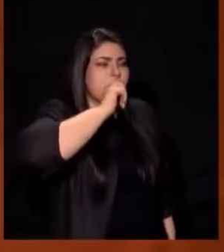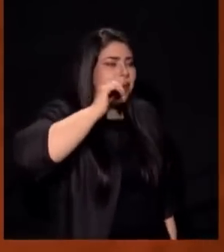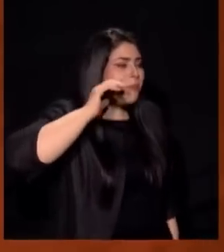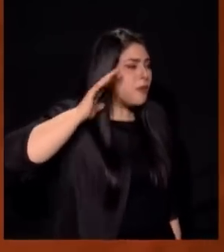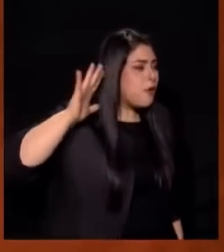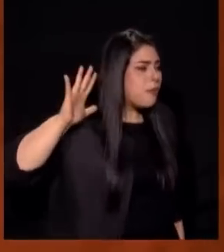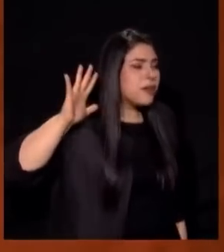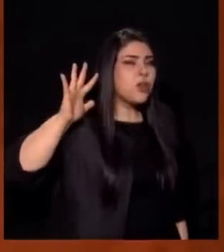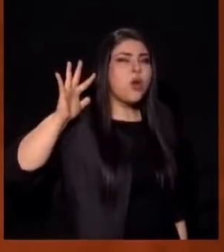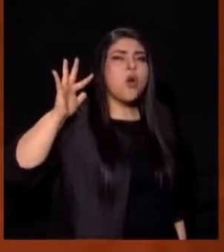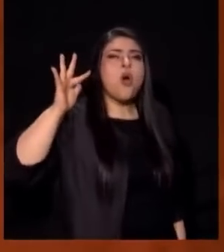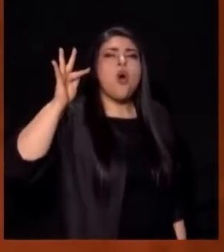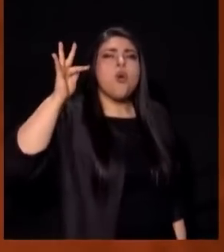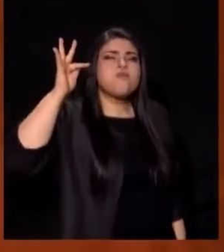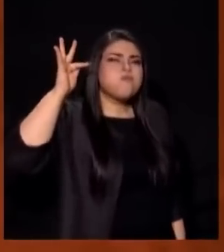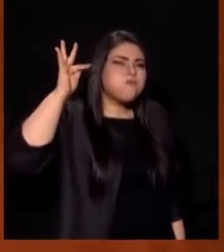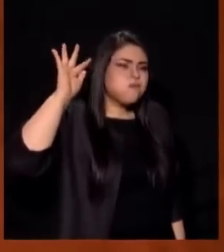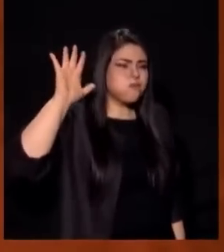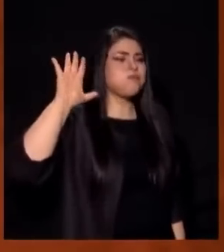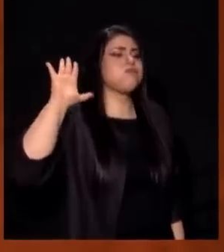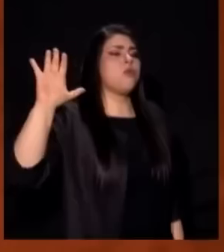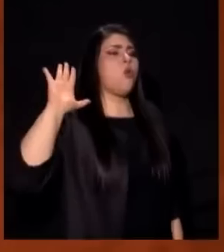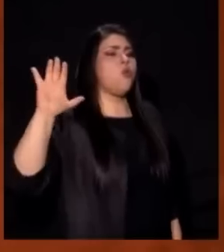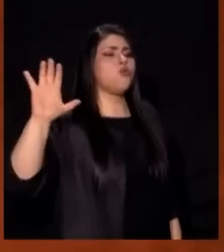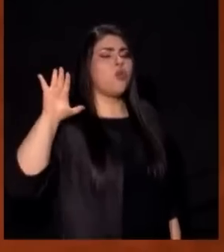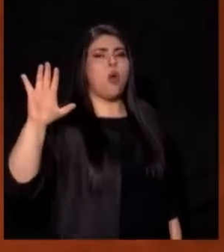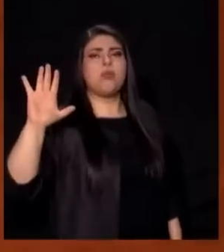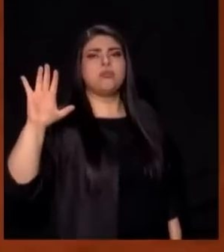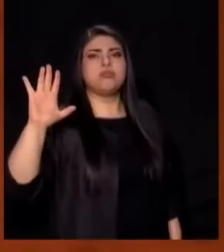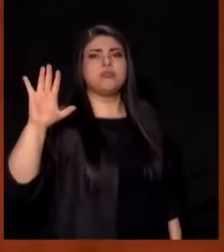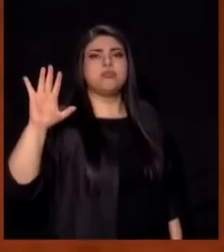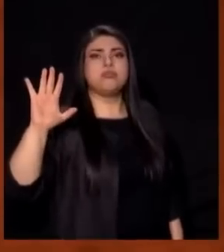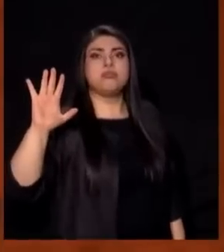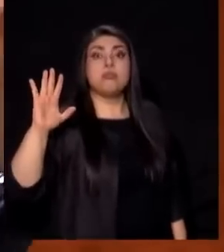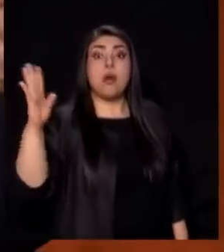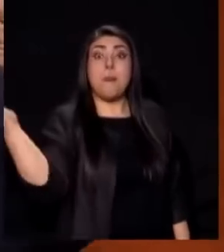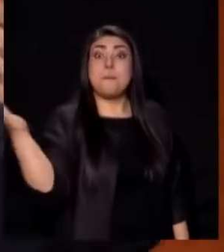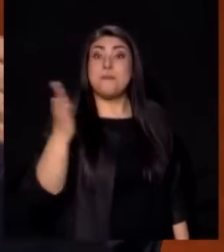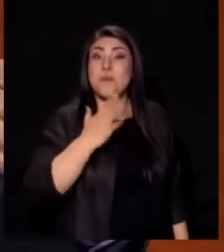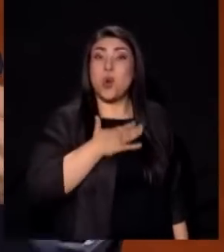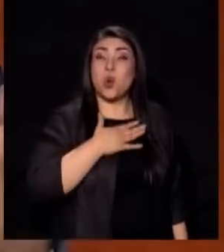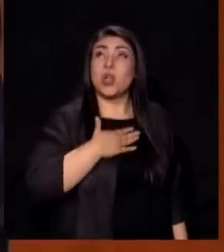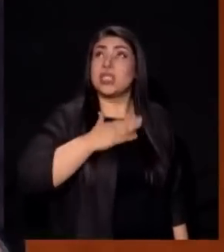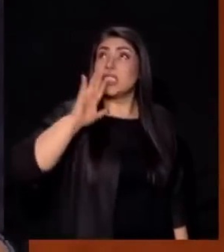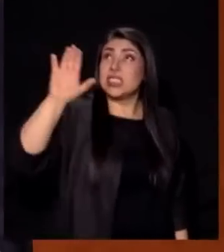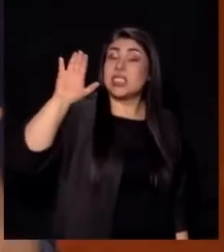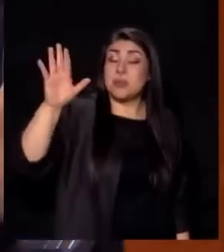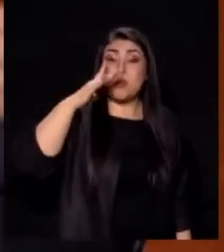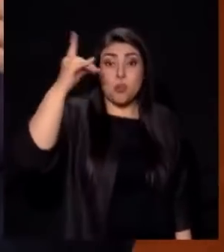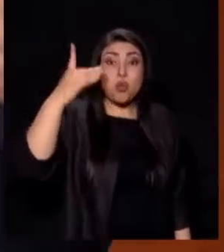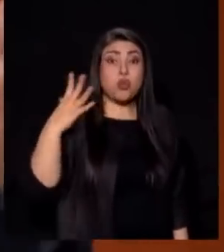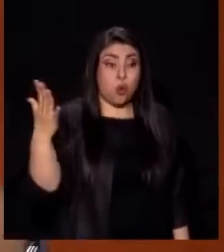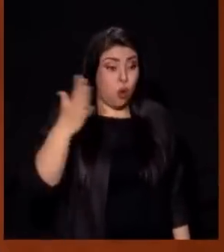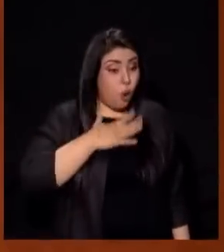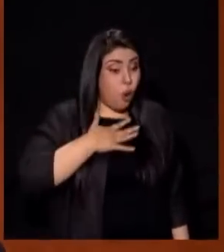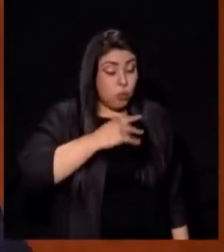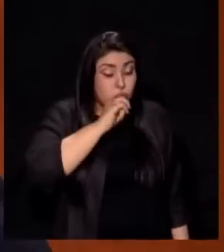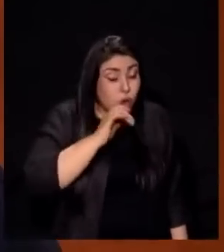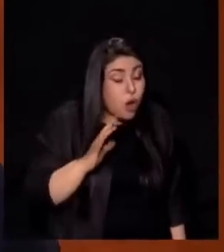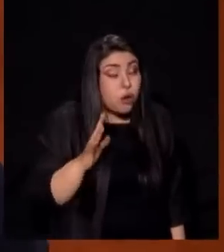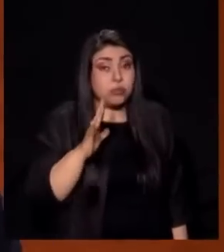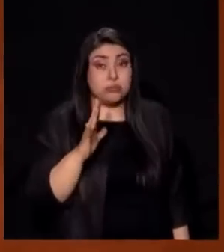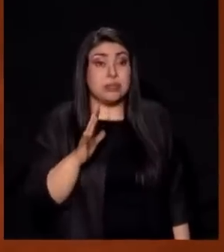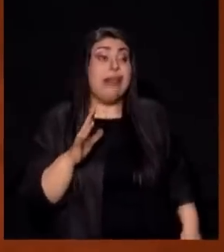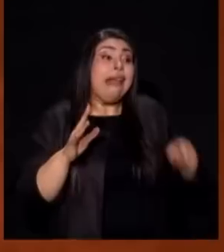Pudiendo Jurar Por Otro Mayor Porque No Existe Juró Por Sí Mismo Diciendo Te